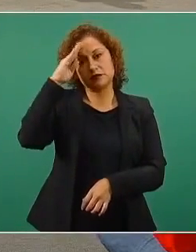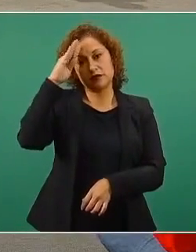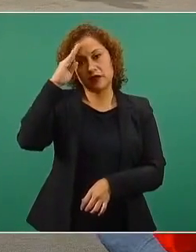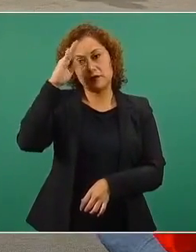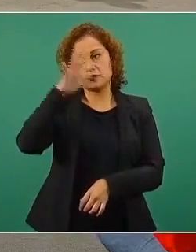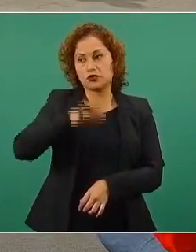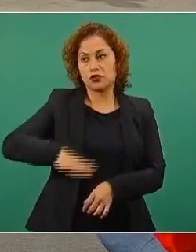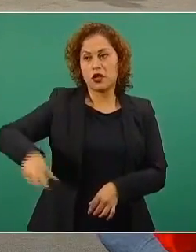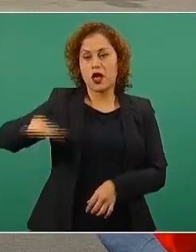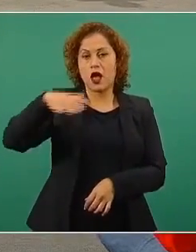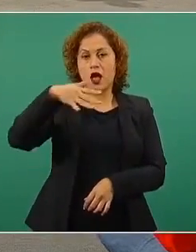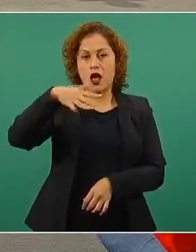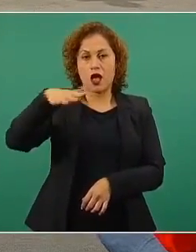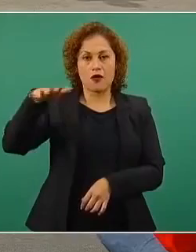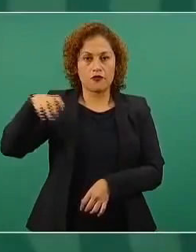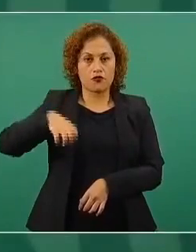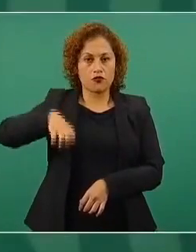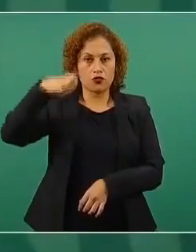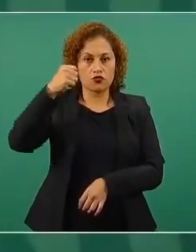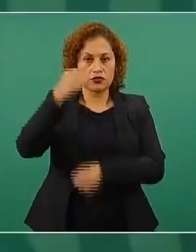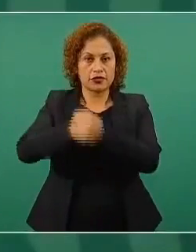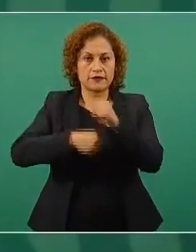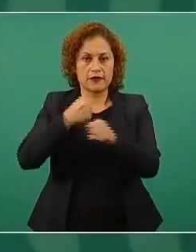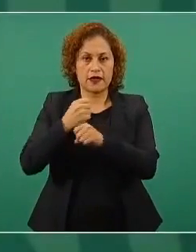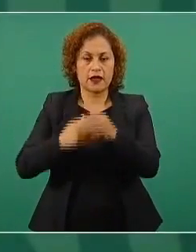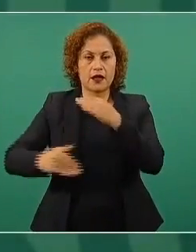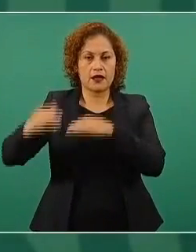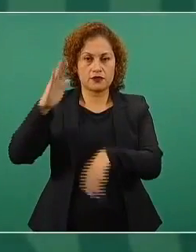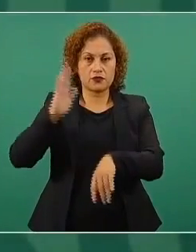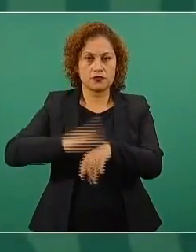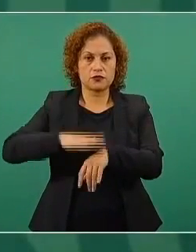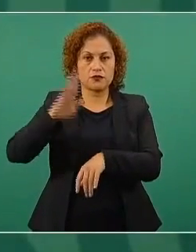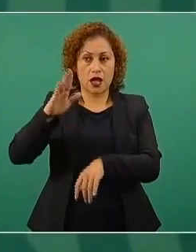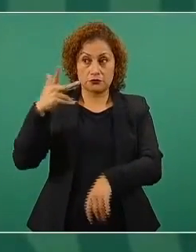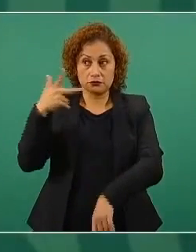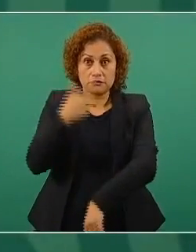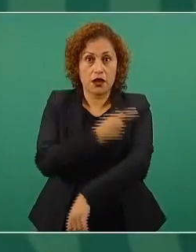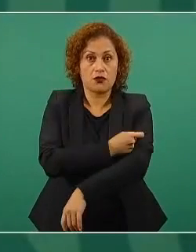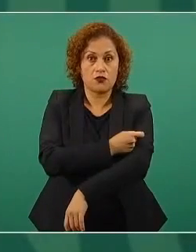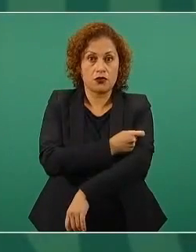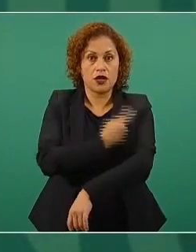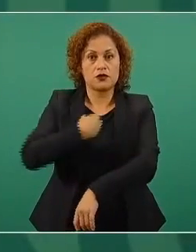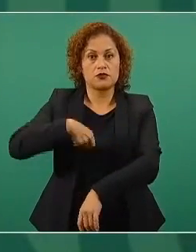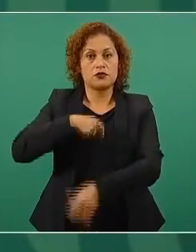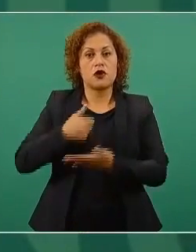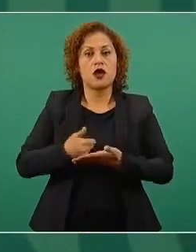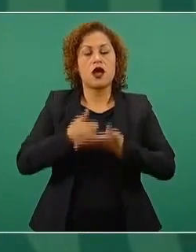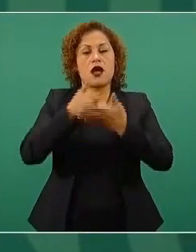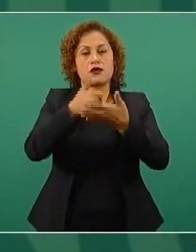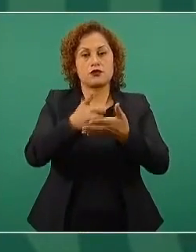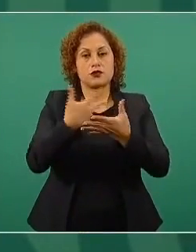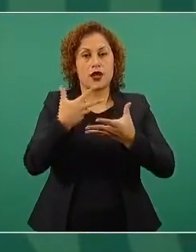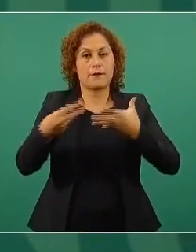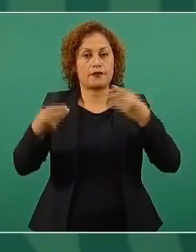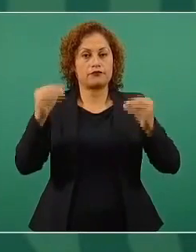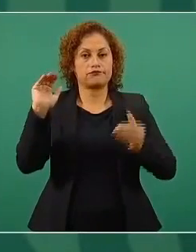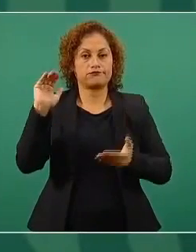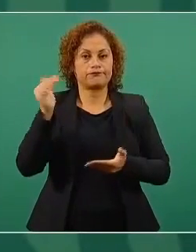bajábamos la mortalidad por COVID